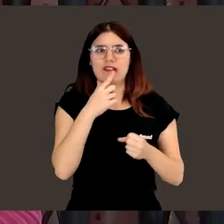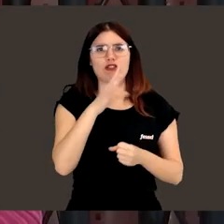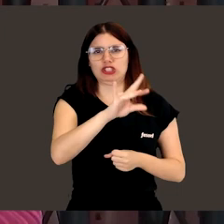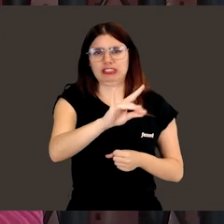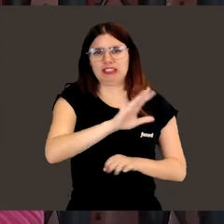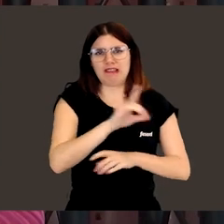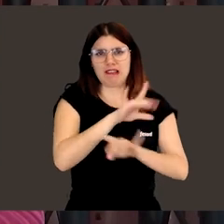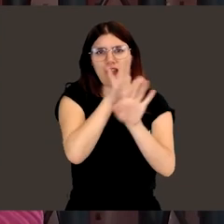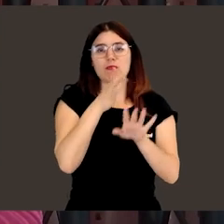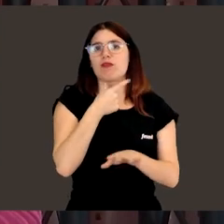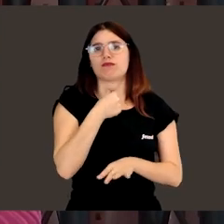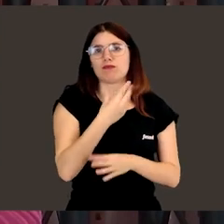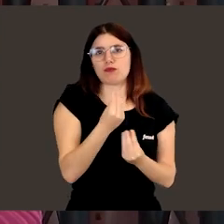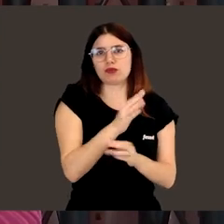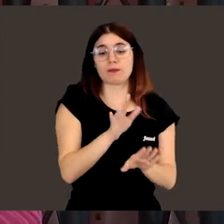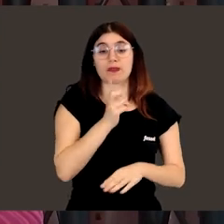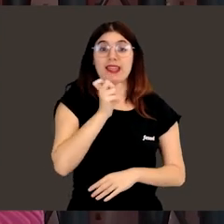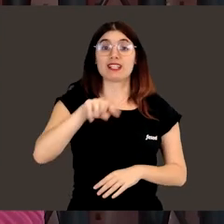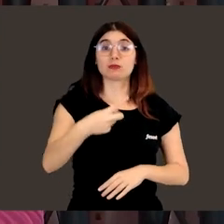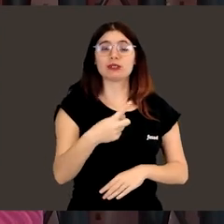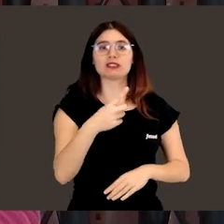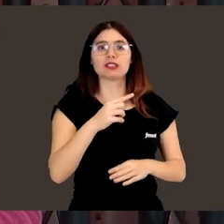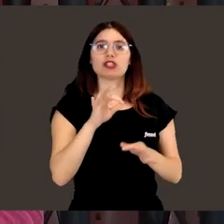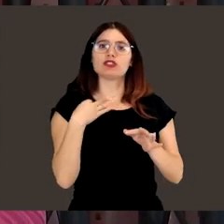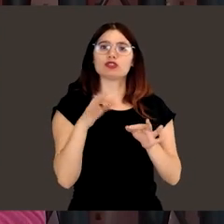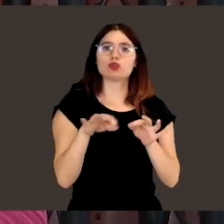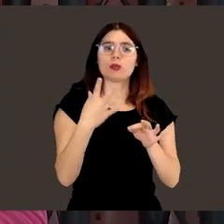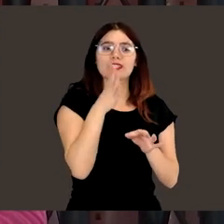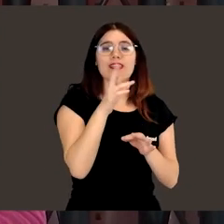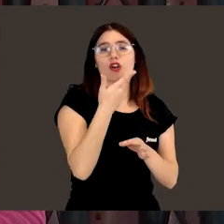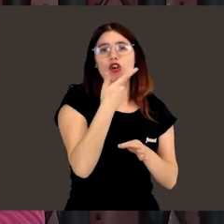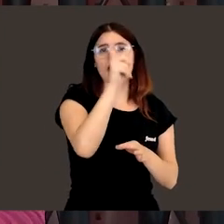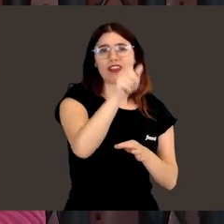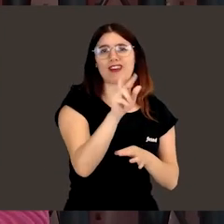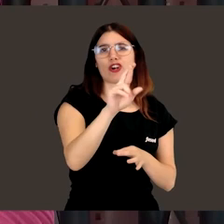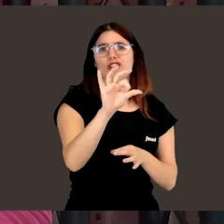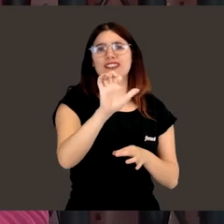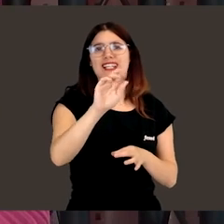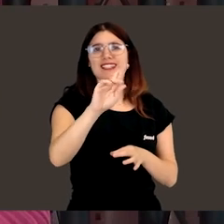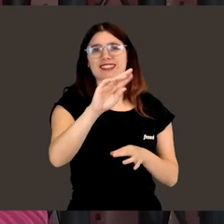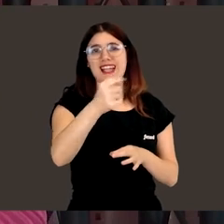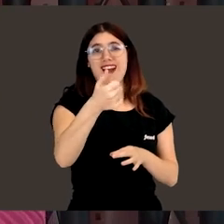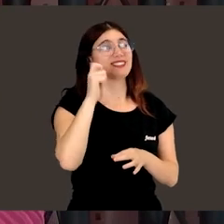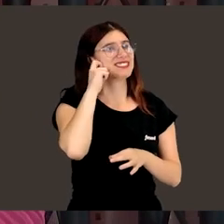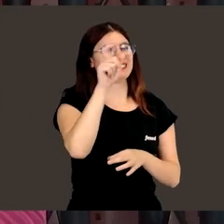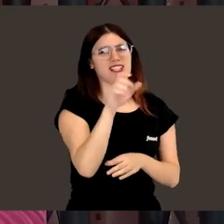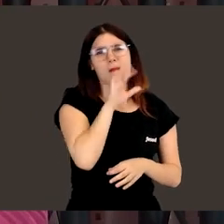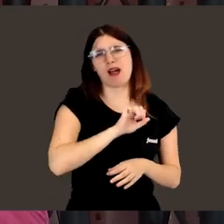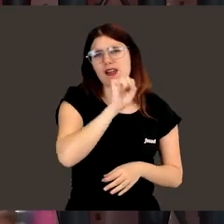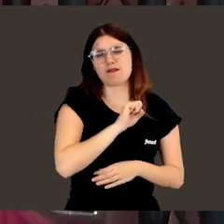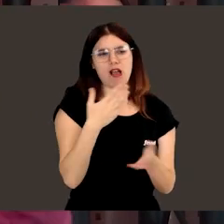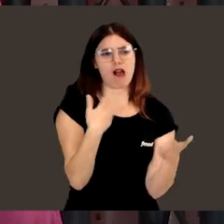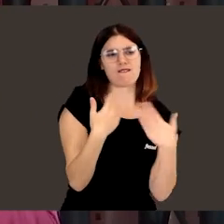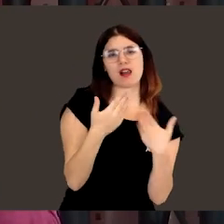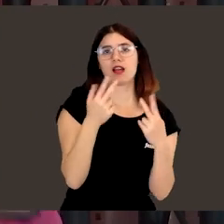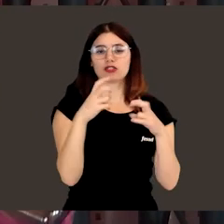enseguida os dije que sí, porque me gustó mucho. Después tuve la suerte de conocer a Rosetta, que es una chica magnífica, y con